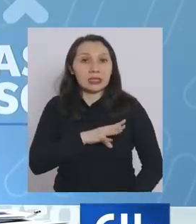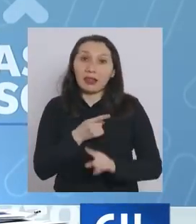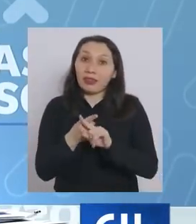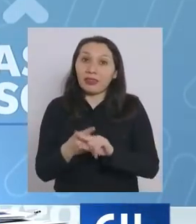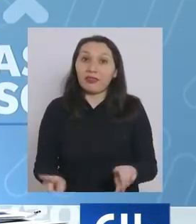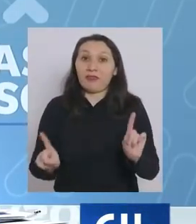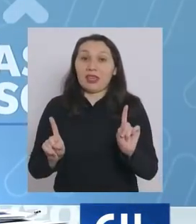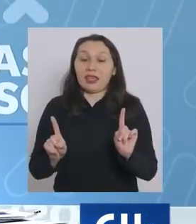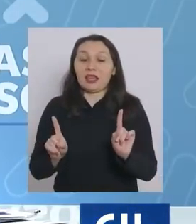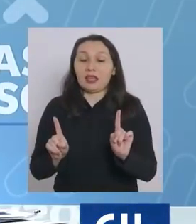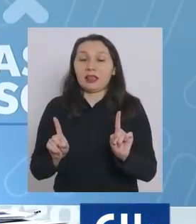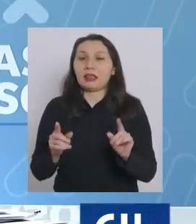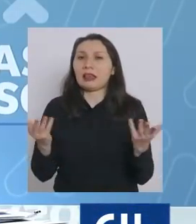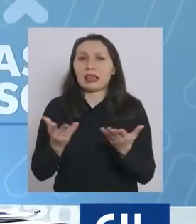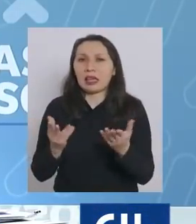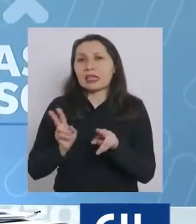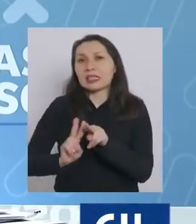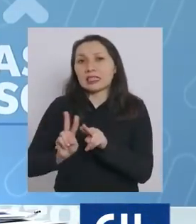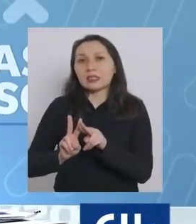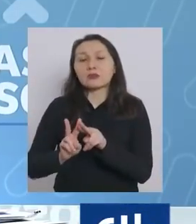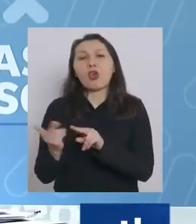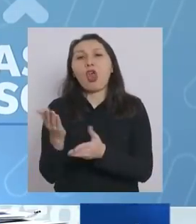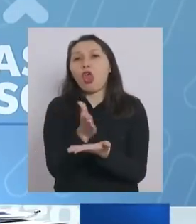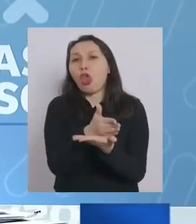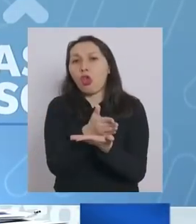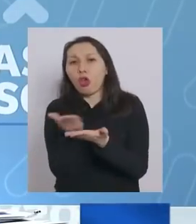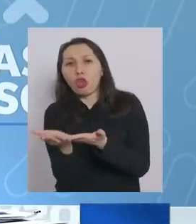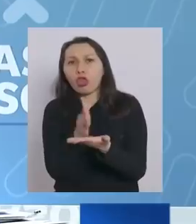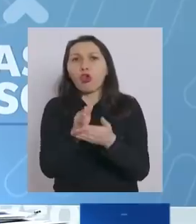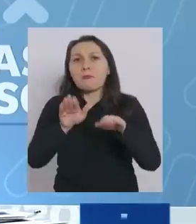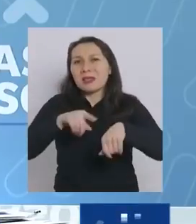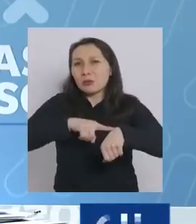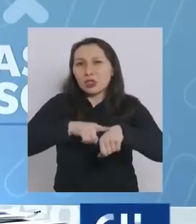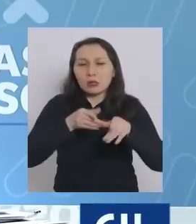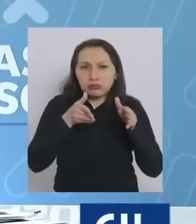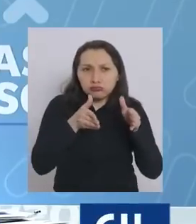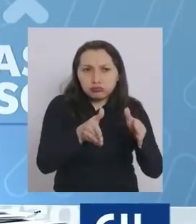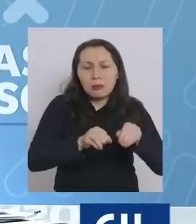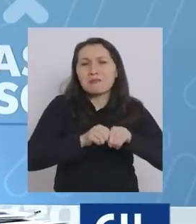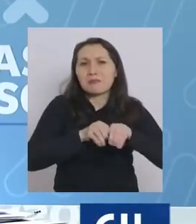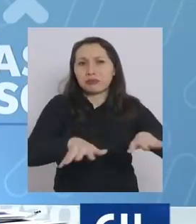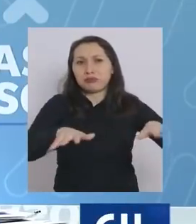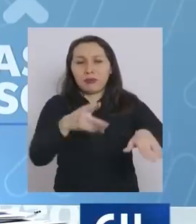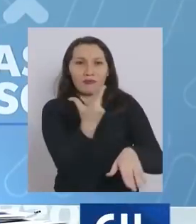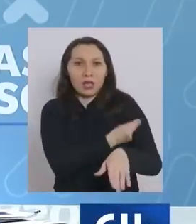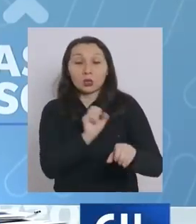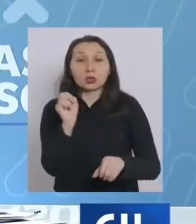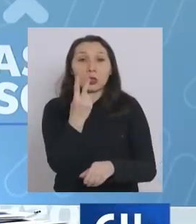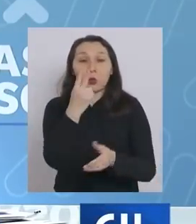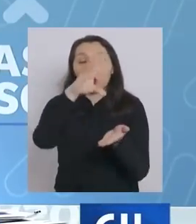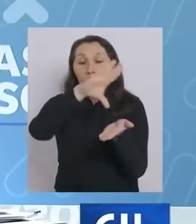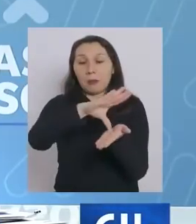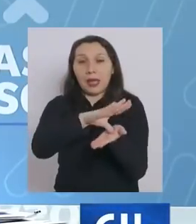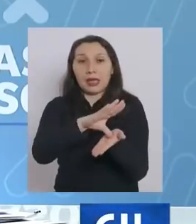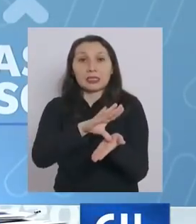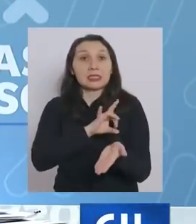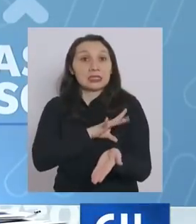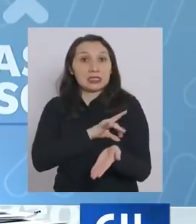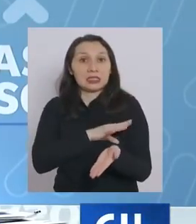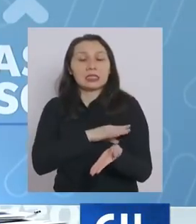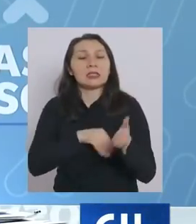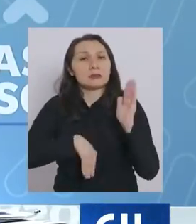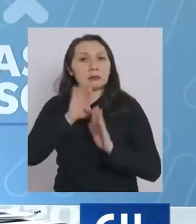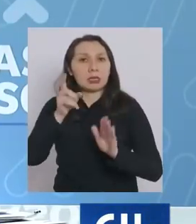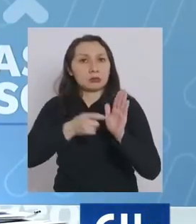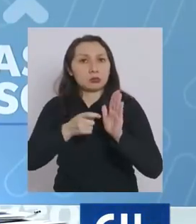cambio, ha practicado ambas estrategias paralelamente, vacunar en forma masiva, somos el segundo país en este minuto